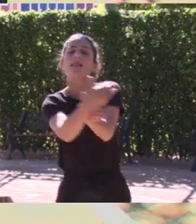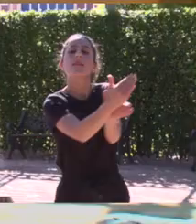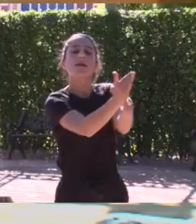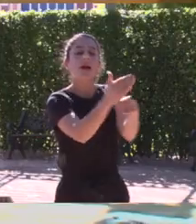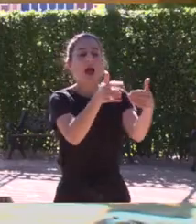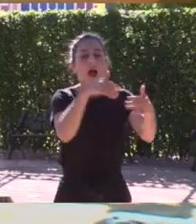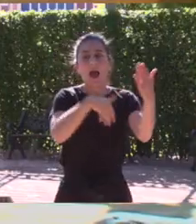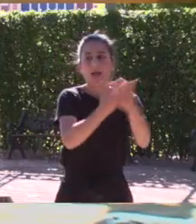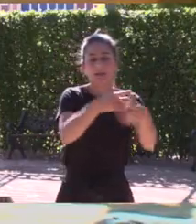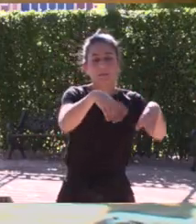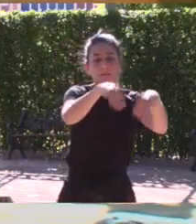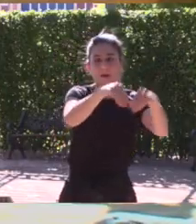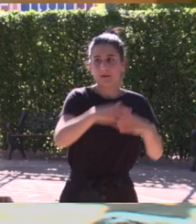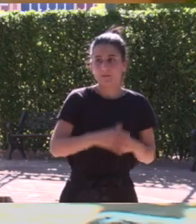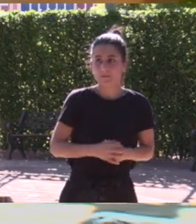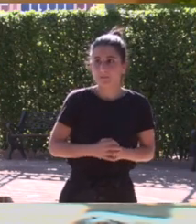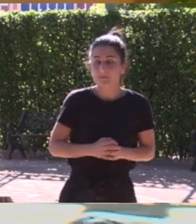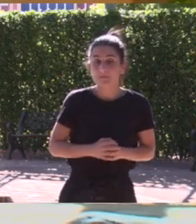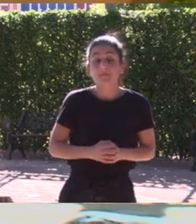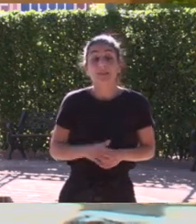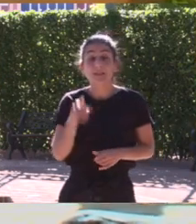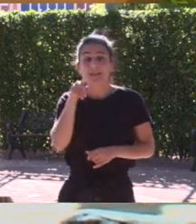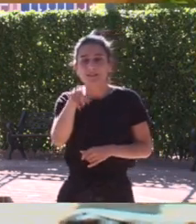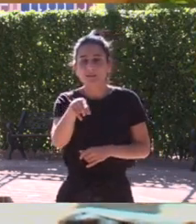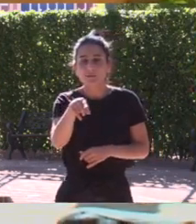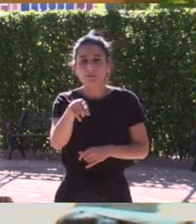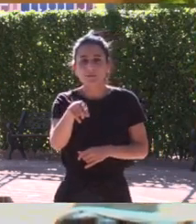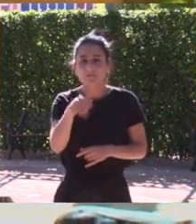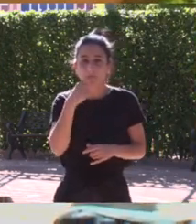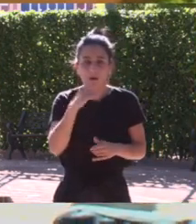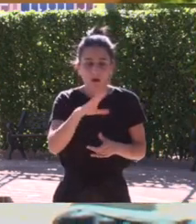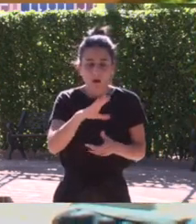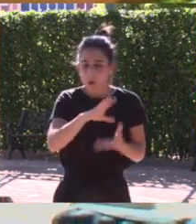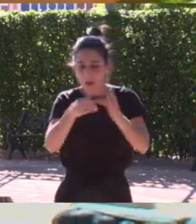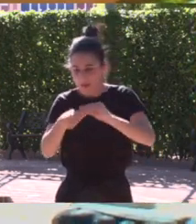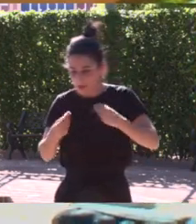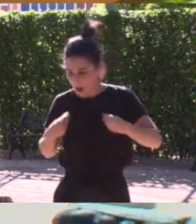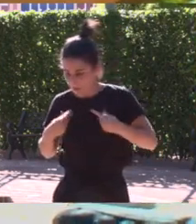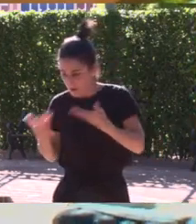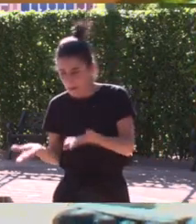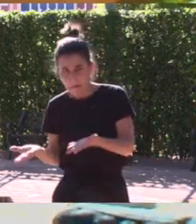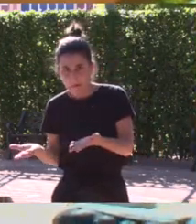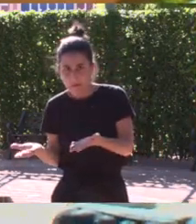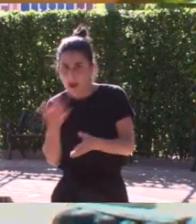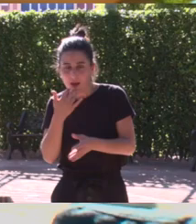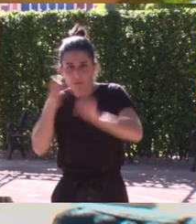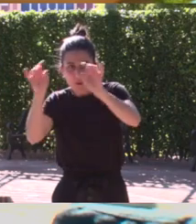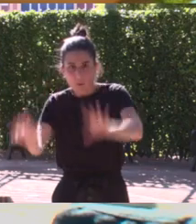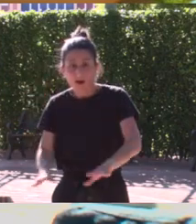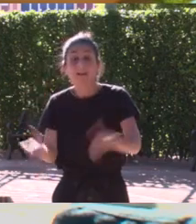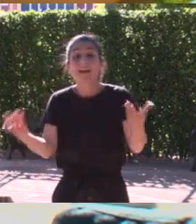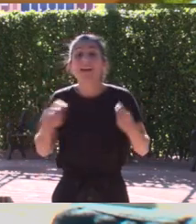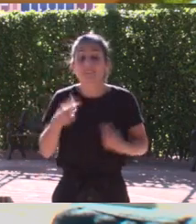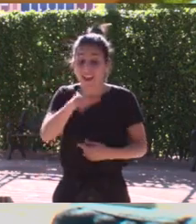hasta llegar a esa baliza en Barlovento y esto es perfectamente transferible a la vida en la vida